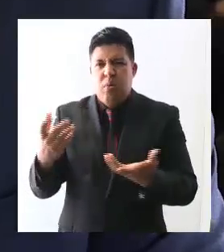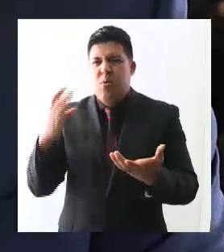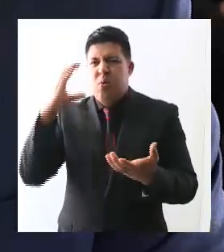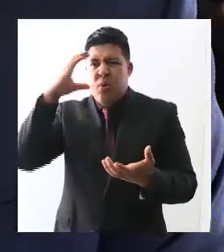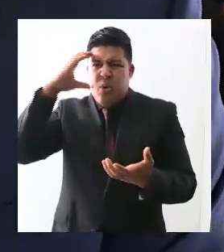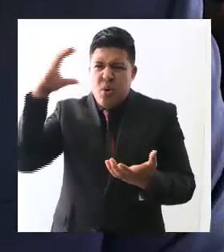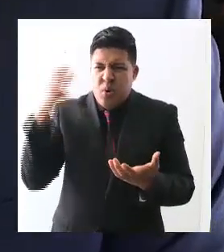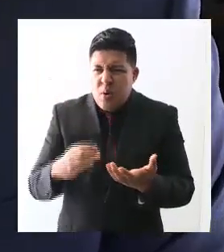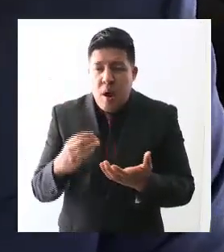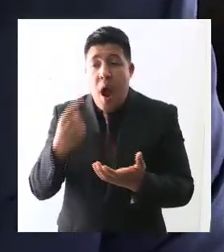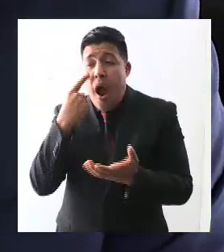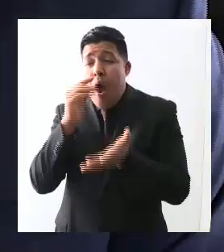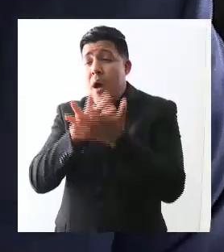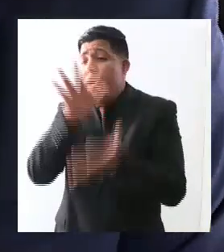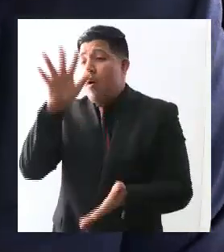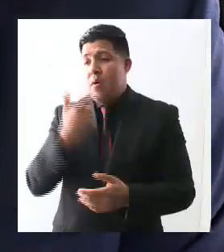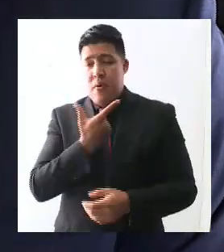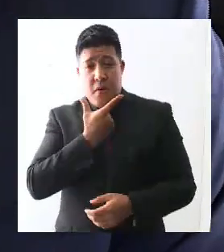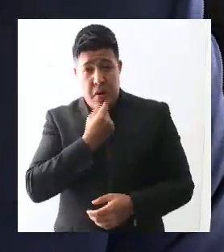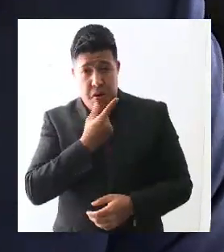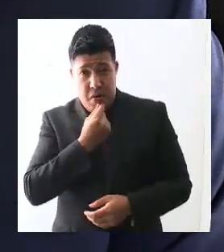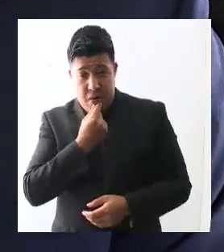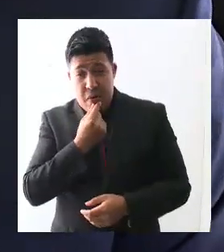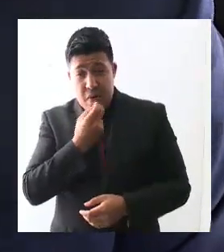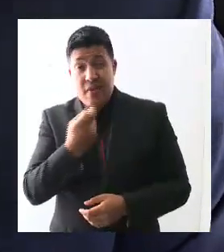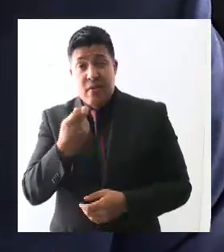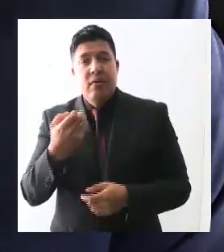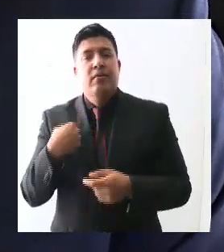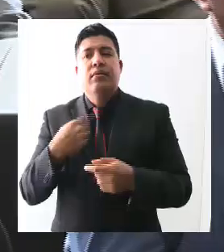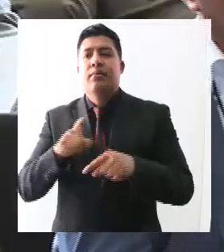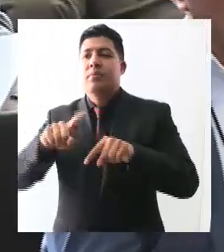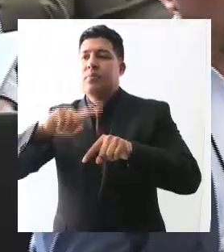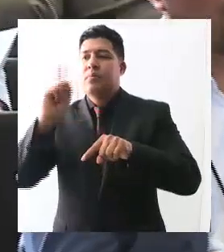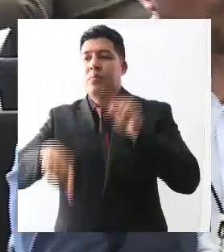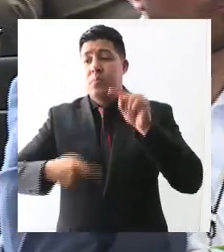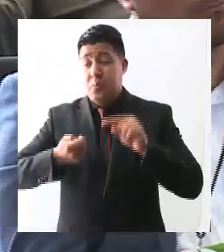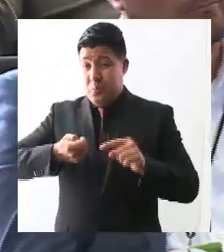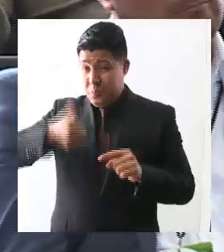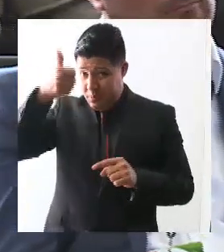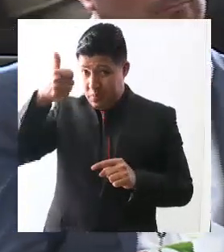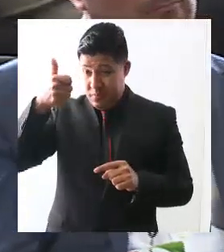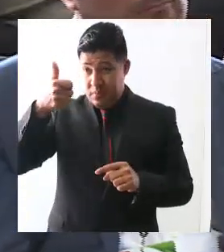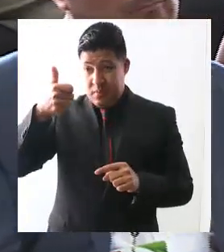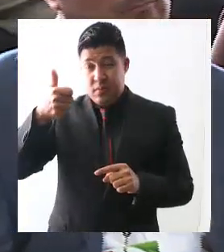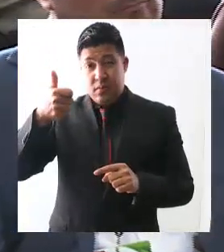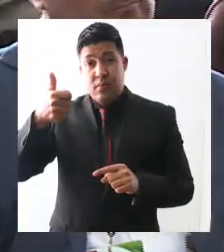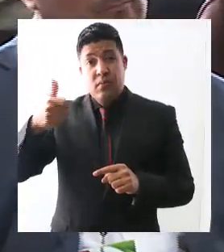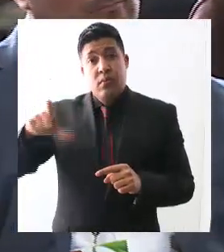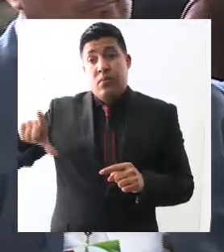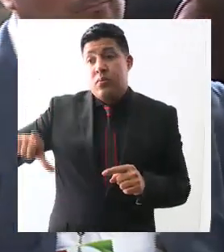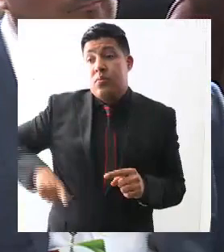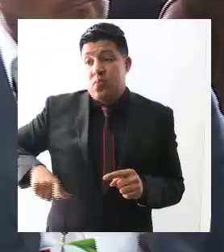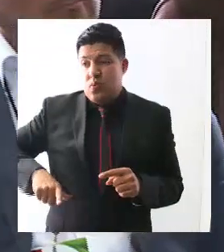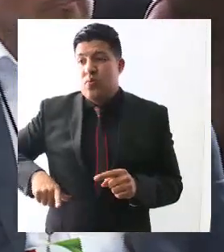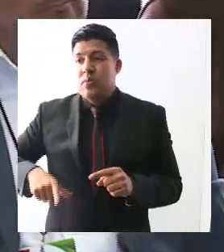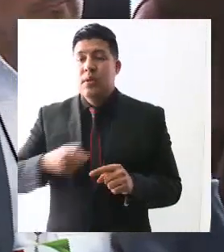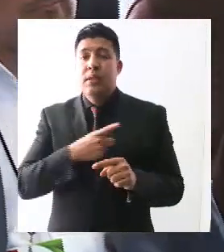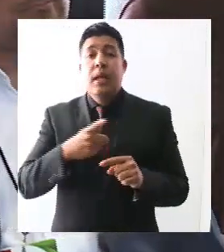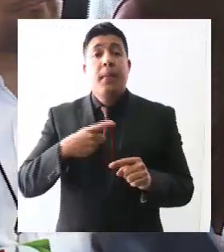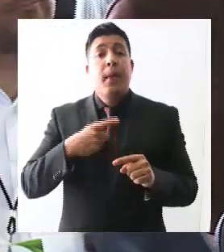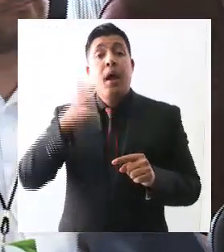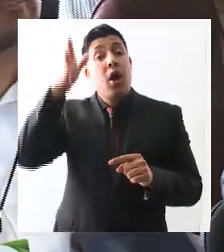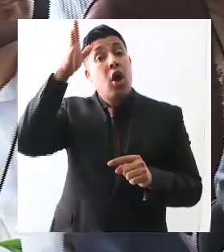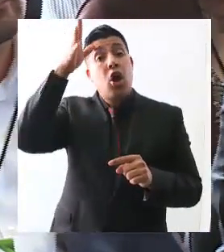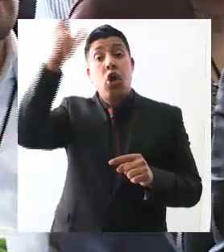son los hombres. Es el primer Estado en institucionalizar las nuevas formas de masculinidad y